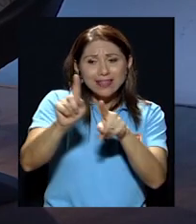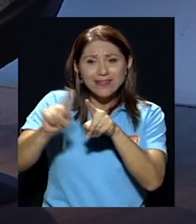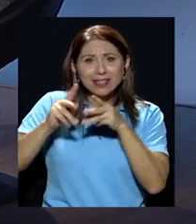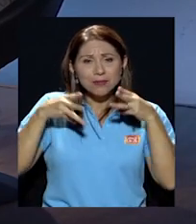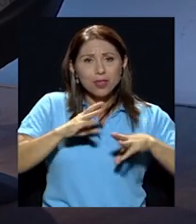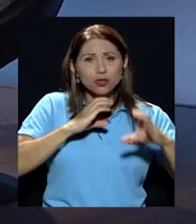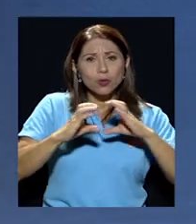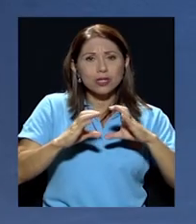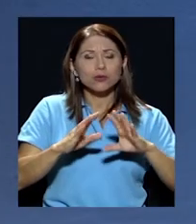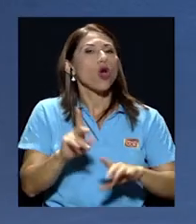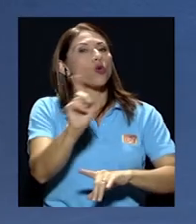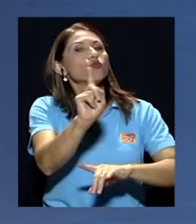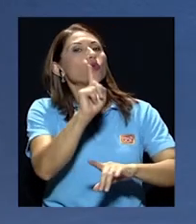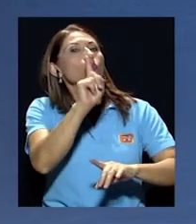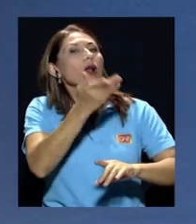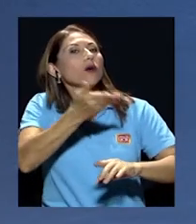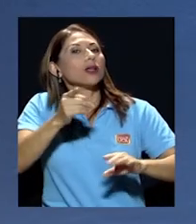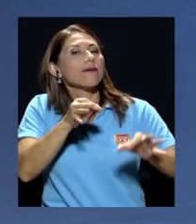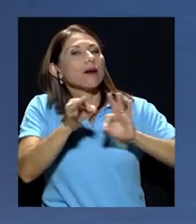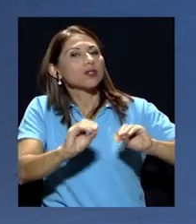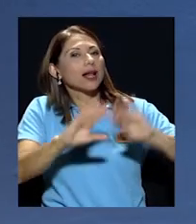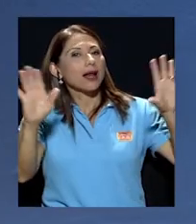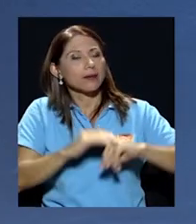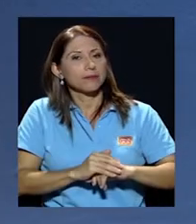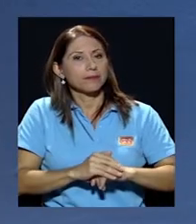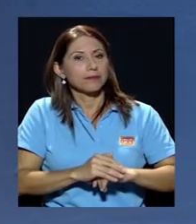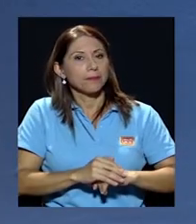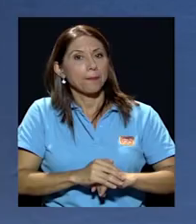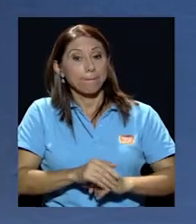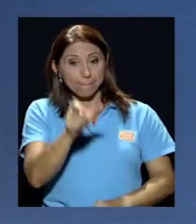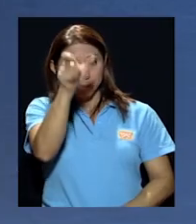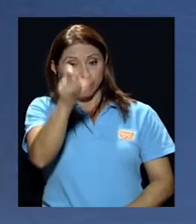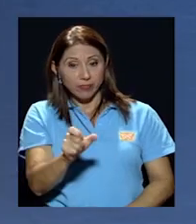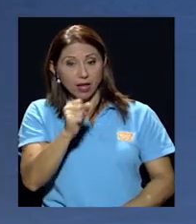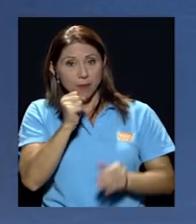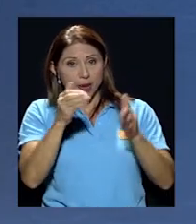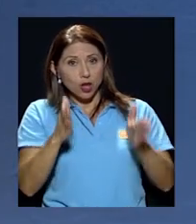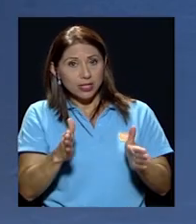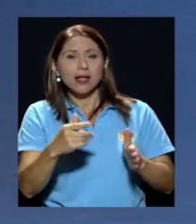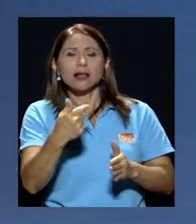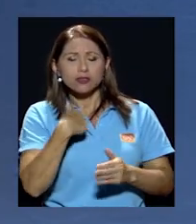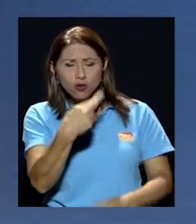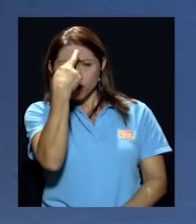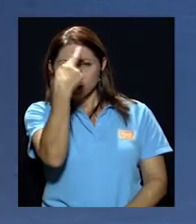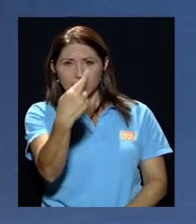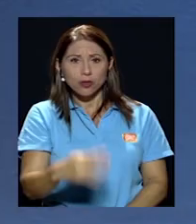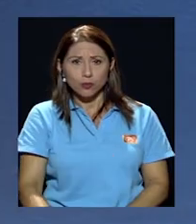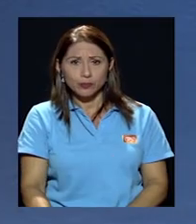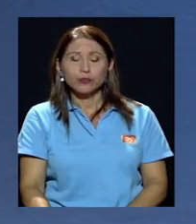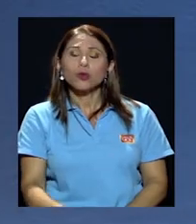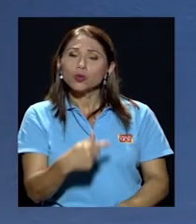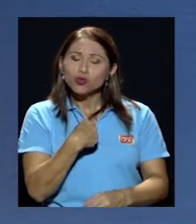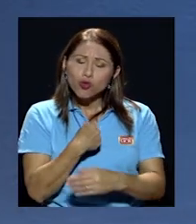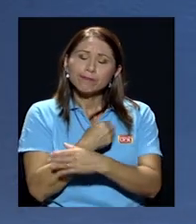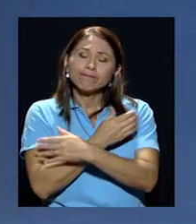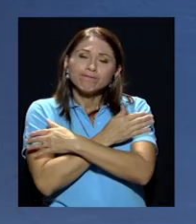vamos a aclarar yo al periodista lo respeto y tengo un enorme aprecio